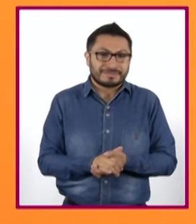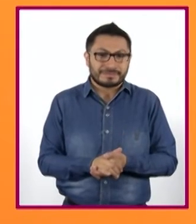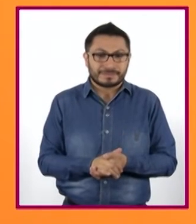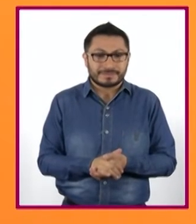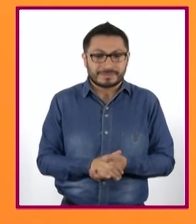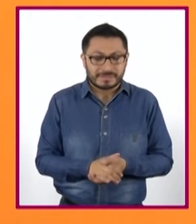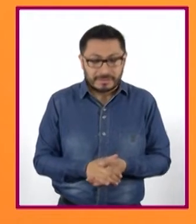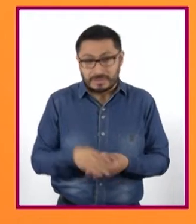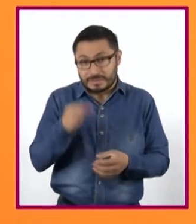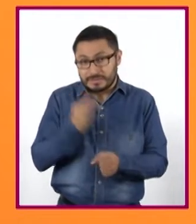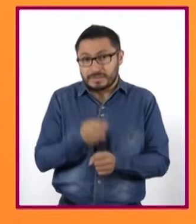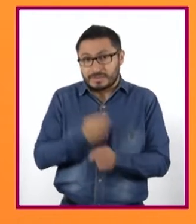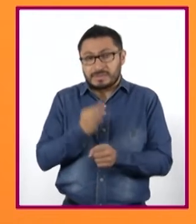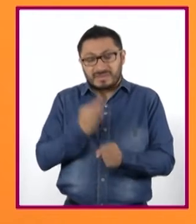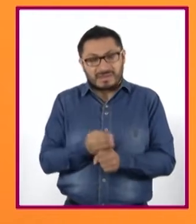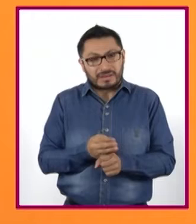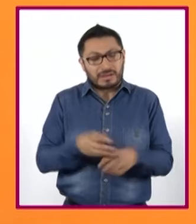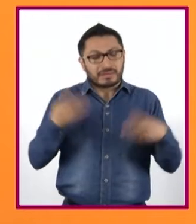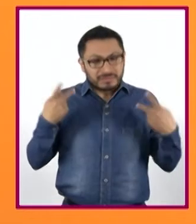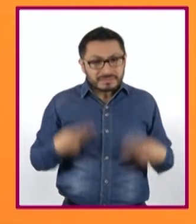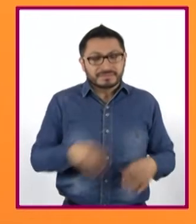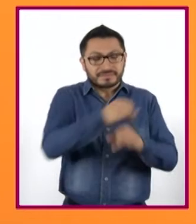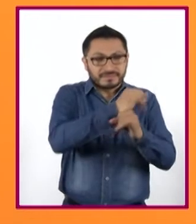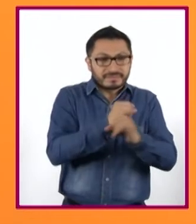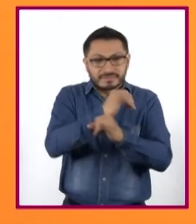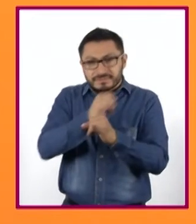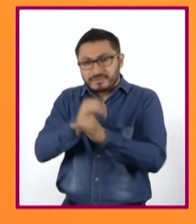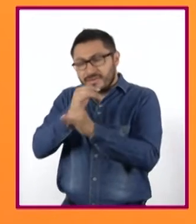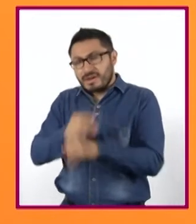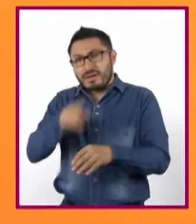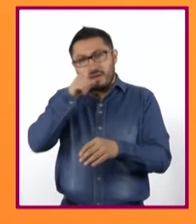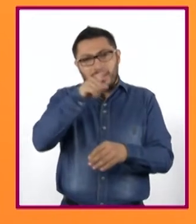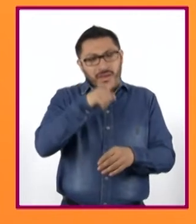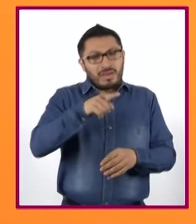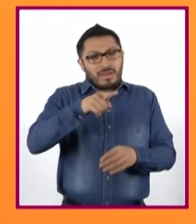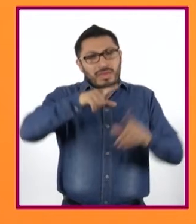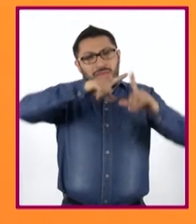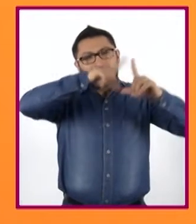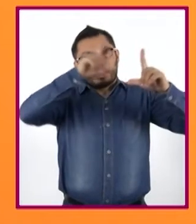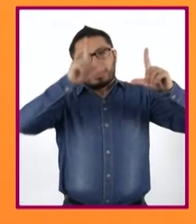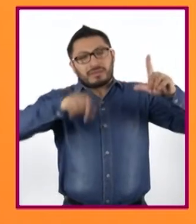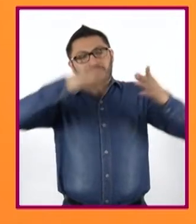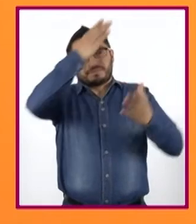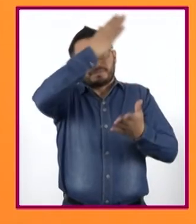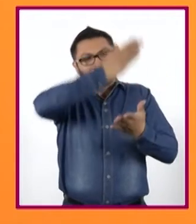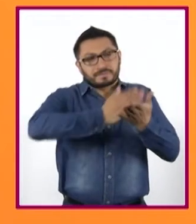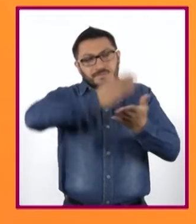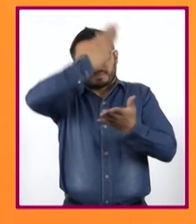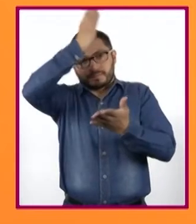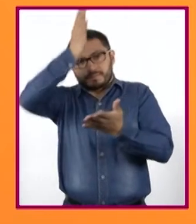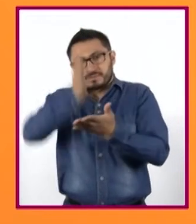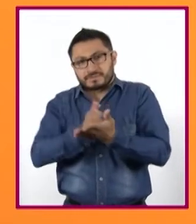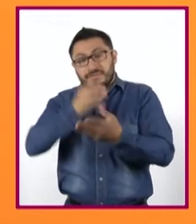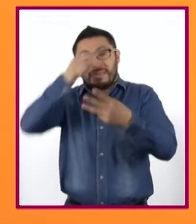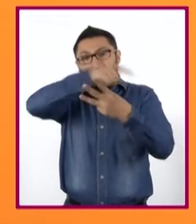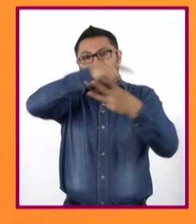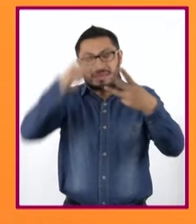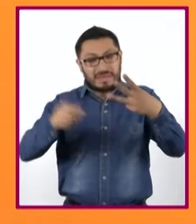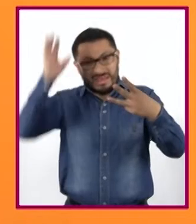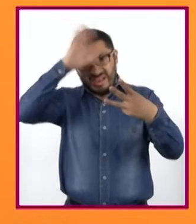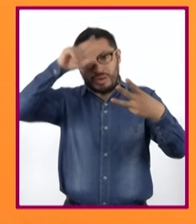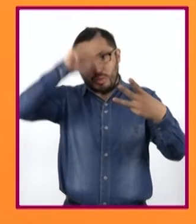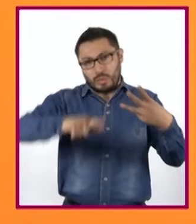Hasta el momento, los investigadores han dividido el territorio de nuestro país en tres grandes áreas culturales.